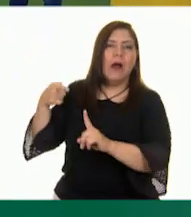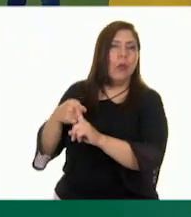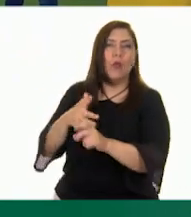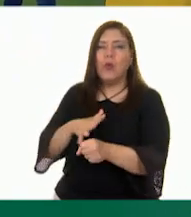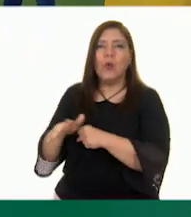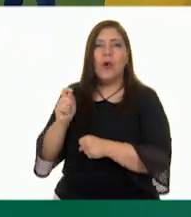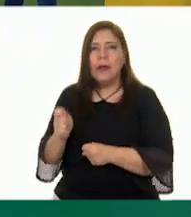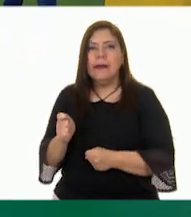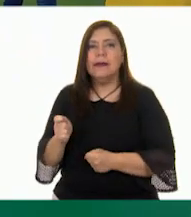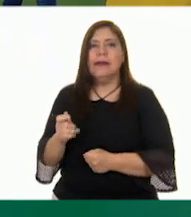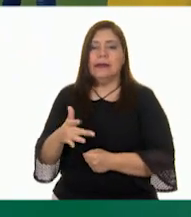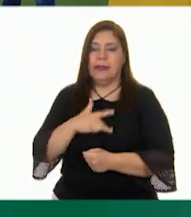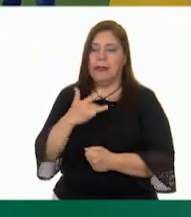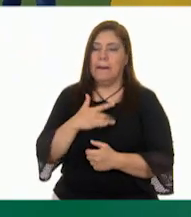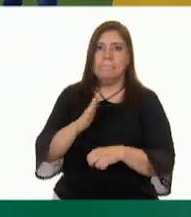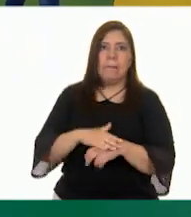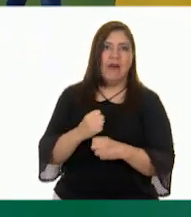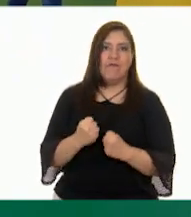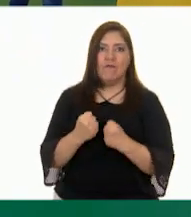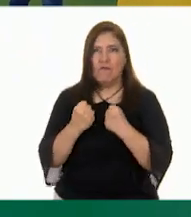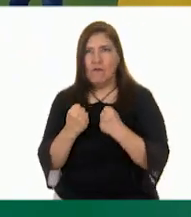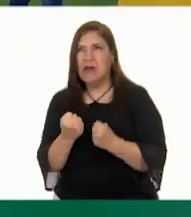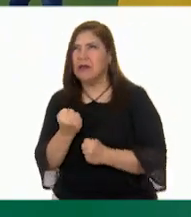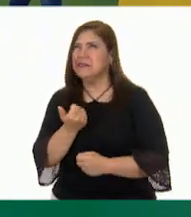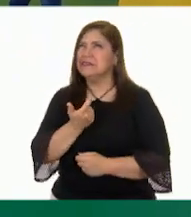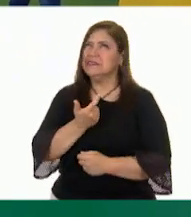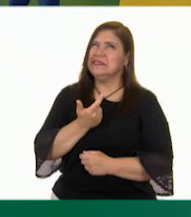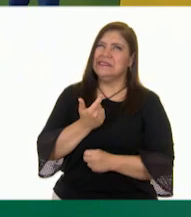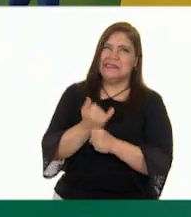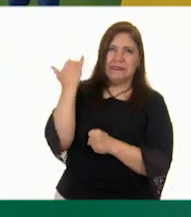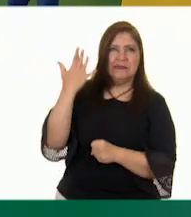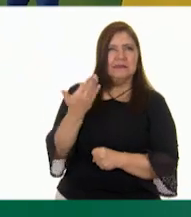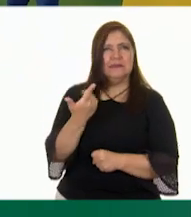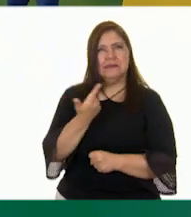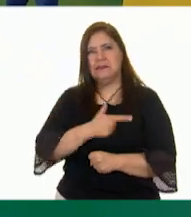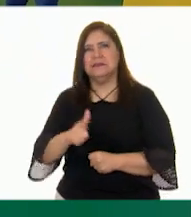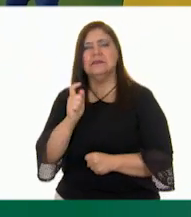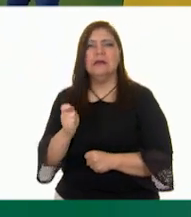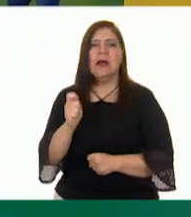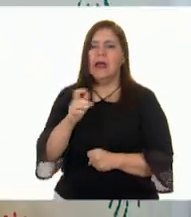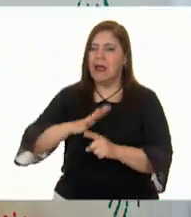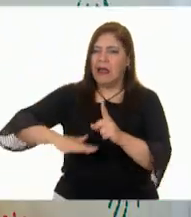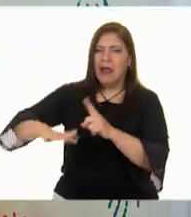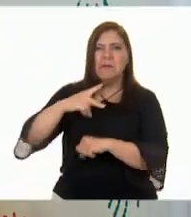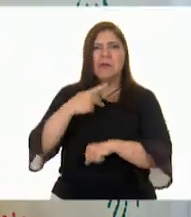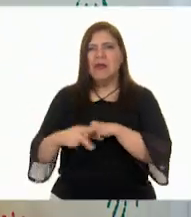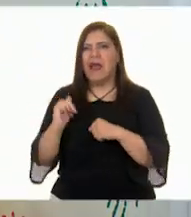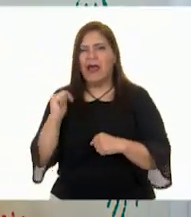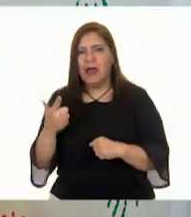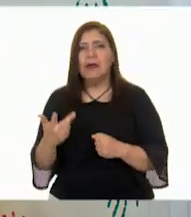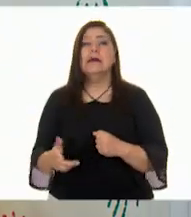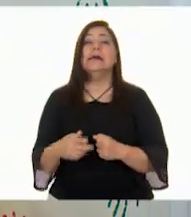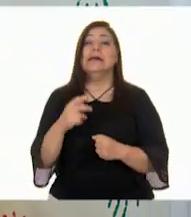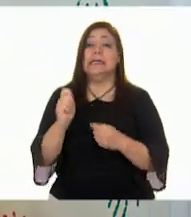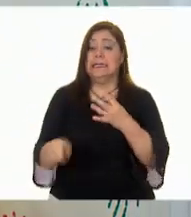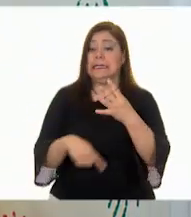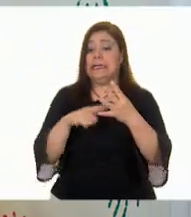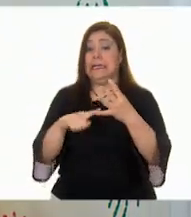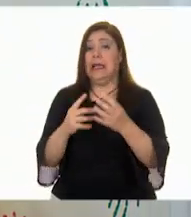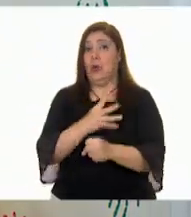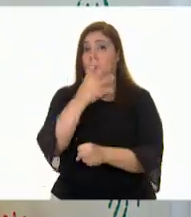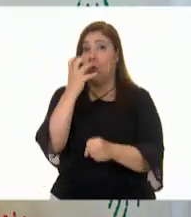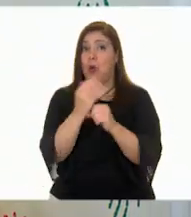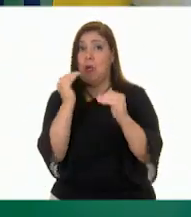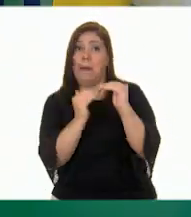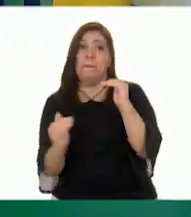ser una sensación intensa, desagradable por la percepción de un peligro. Y en el cuarto piso